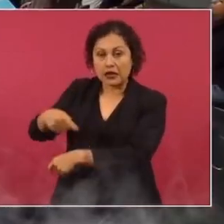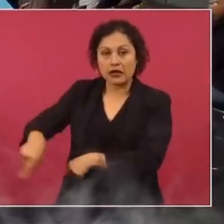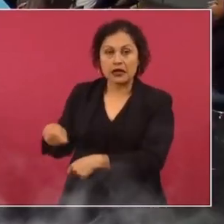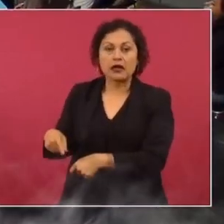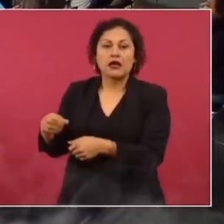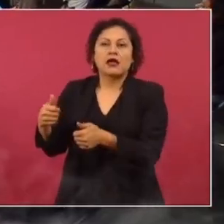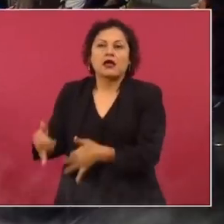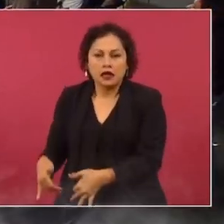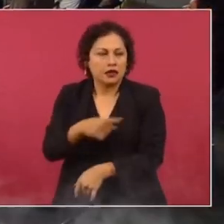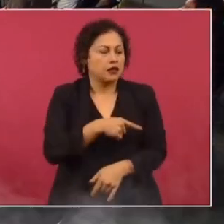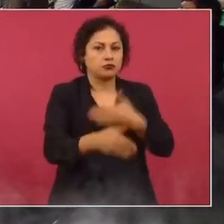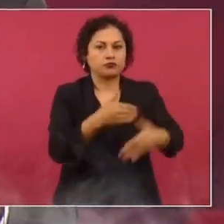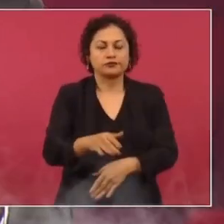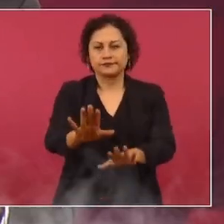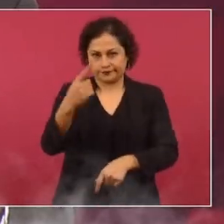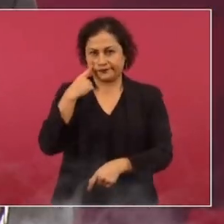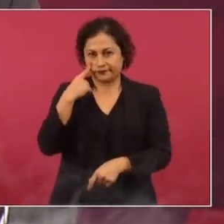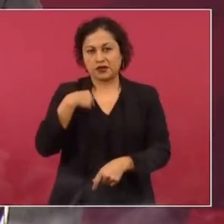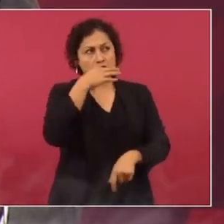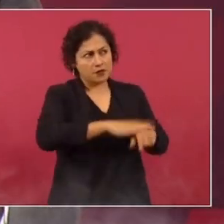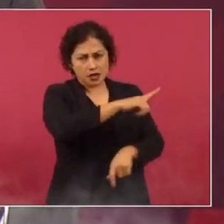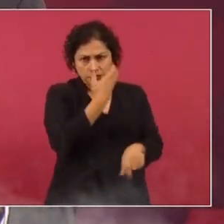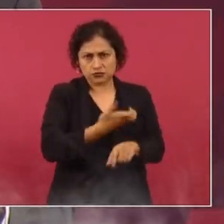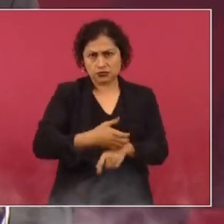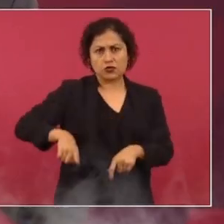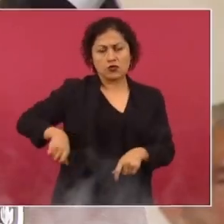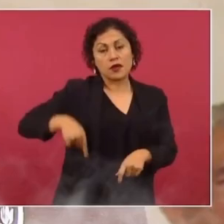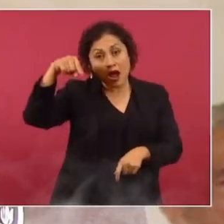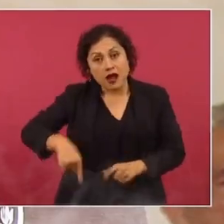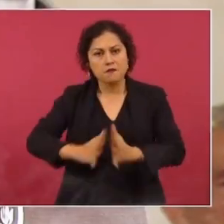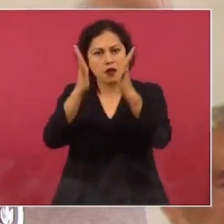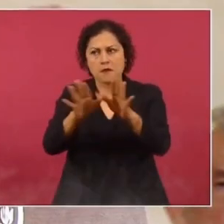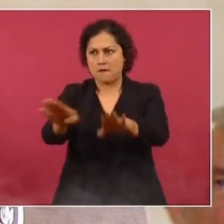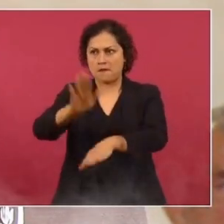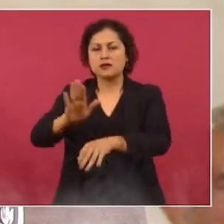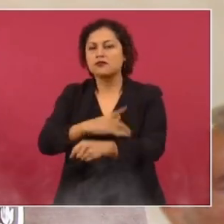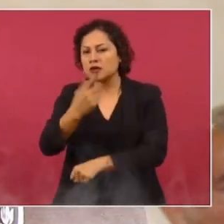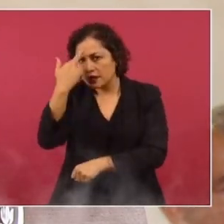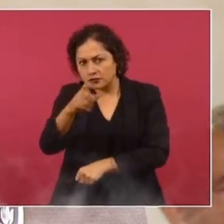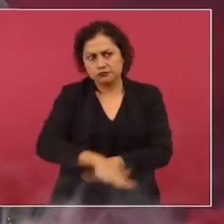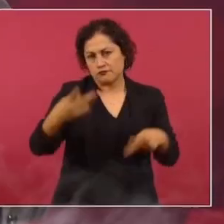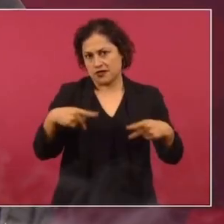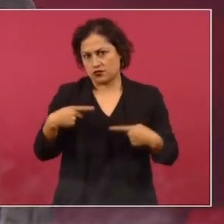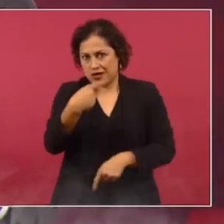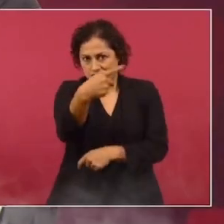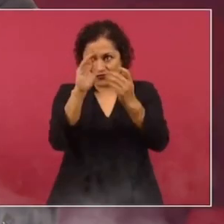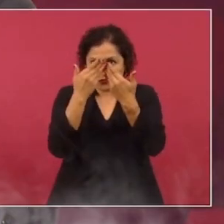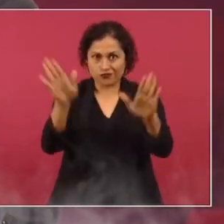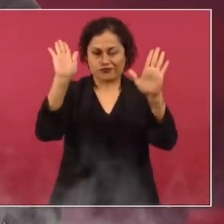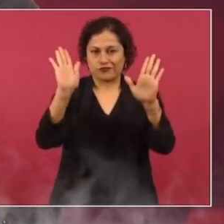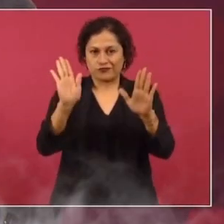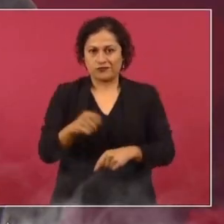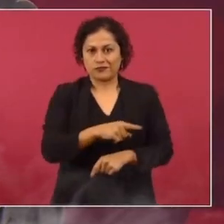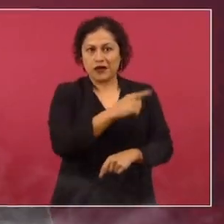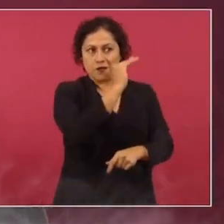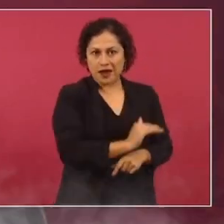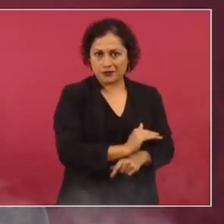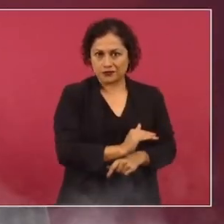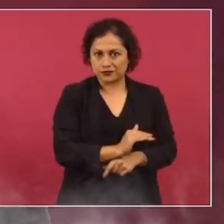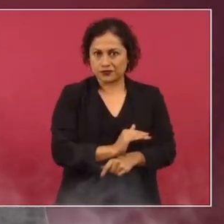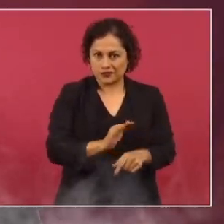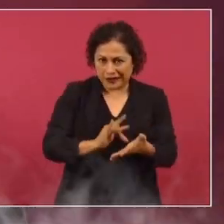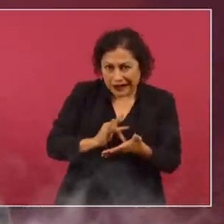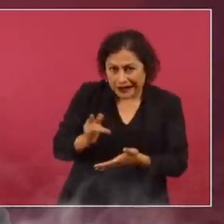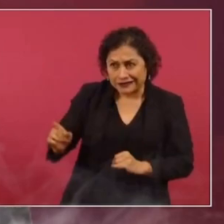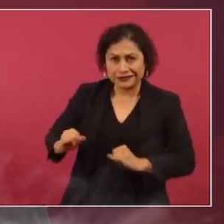Cuando les digo a los del gobierno de Estados Unidos que hay más democracia en México que hay en Estados Unidos, es por eso, es por el pueblo. No es porque tengamos el INE que